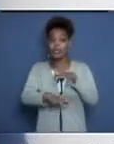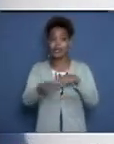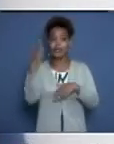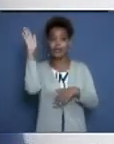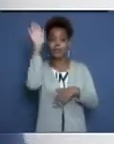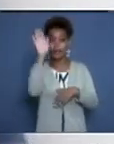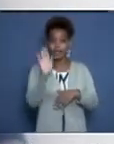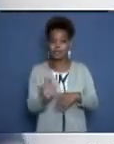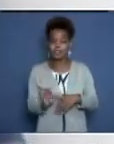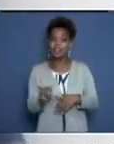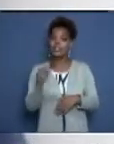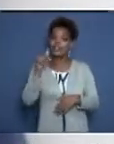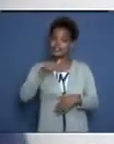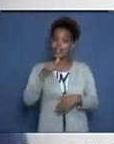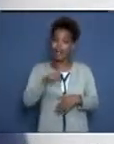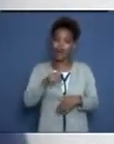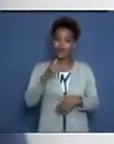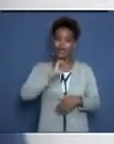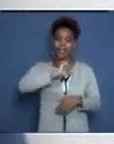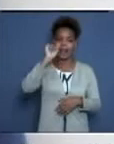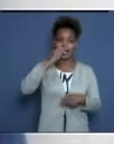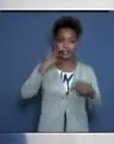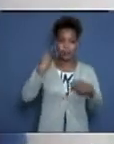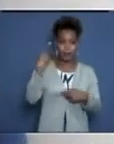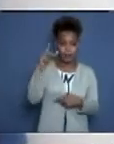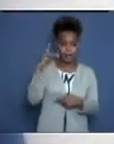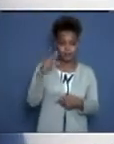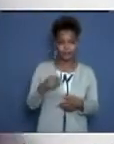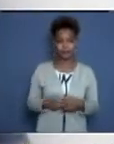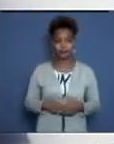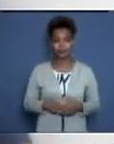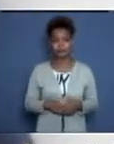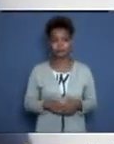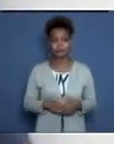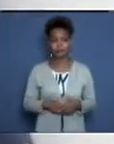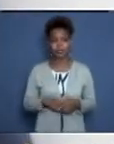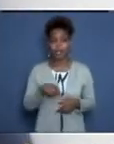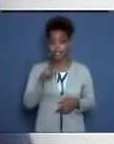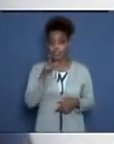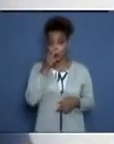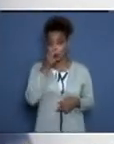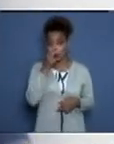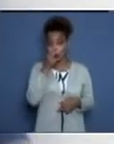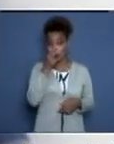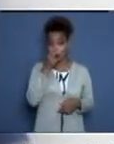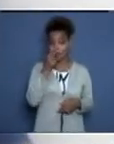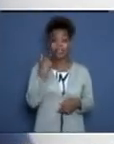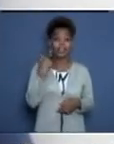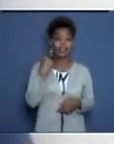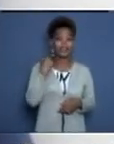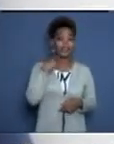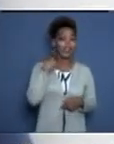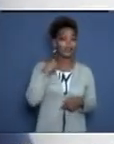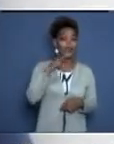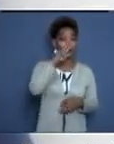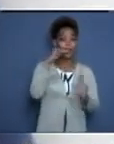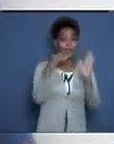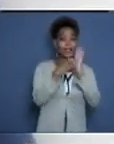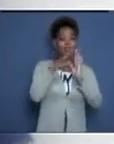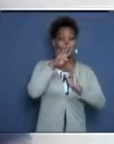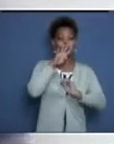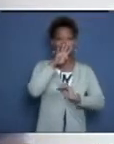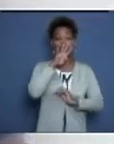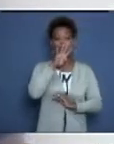participación en Sydney 2000, él logró el noveno puesto. Y dos séptimos lugares en Atenas 2004 y en Beijing